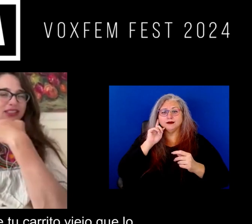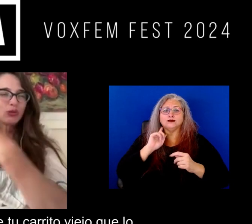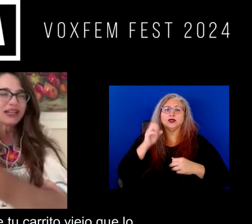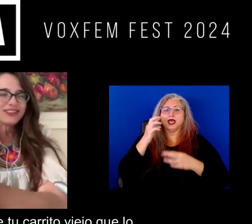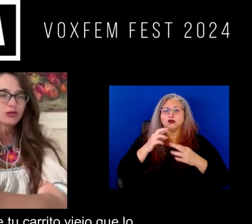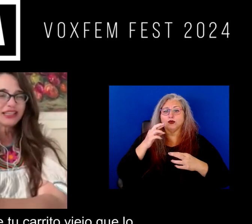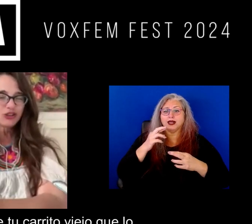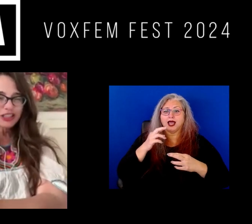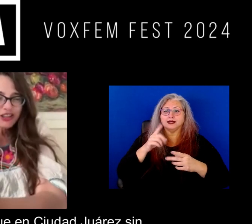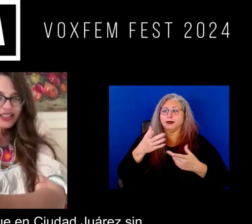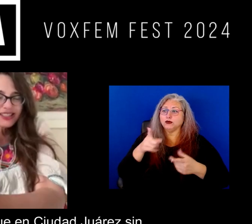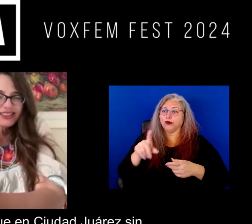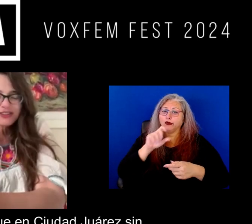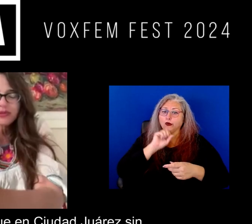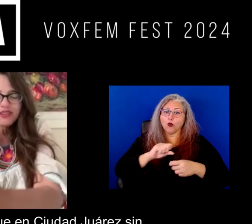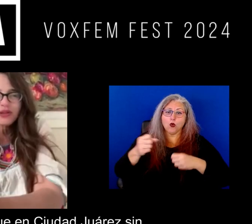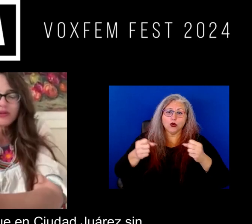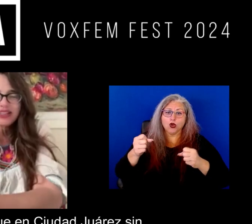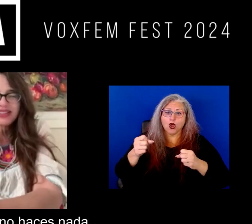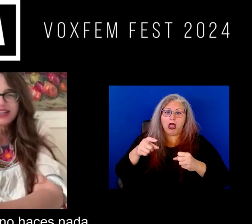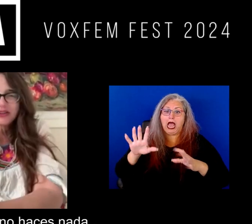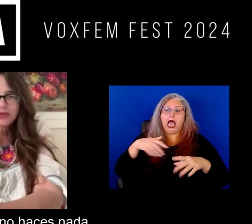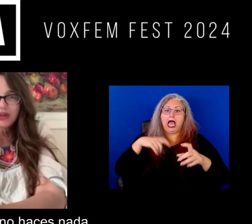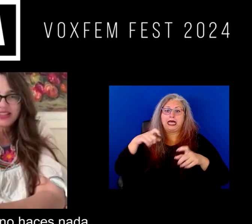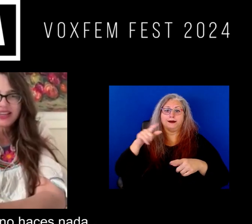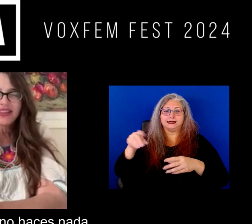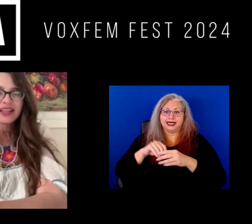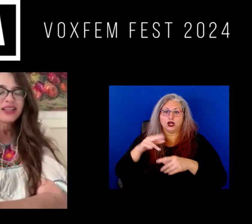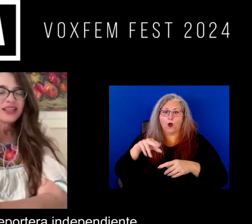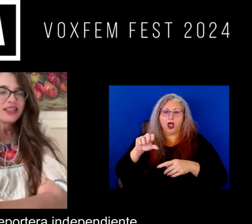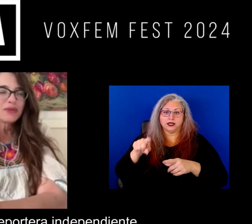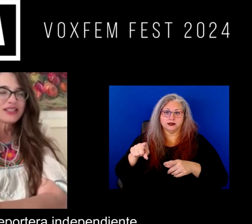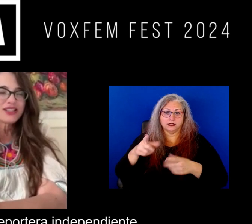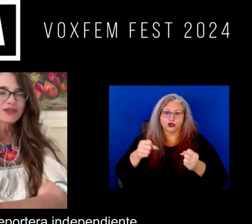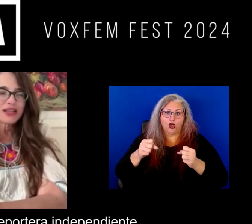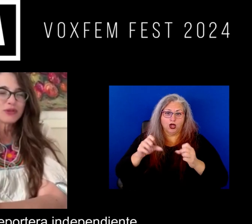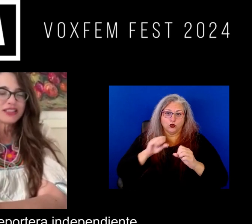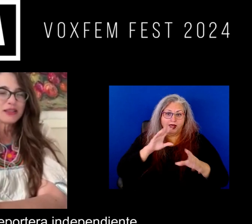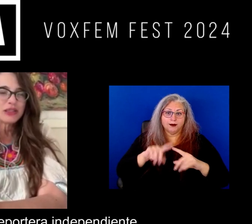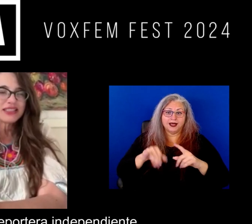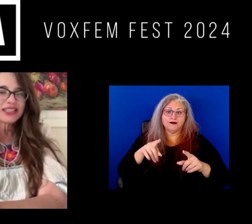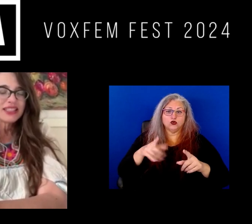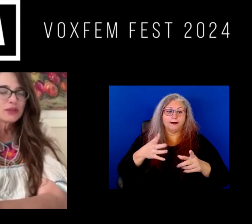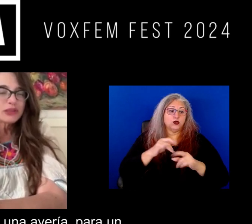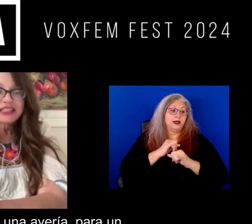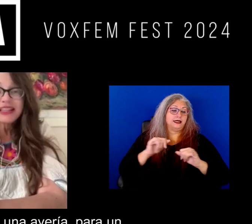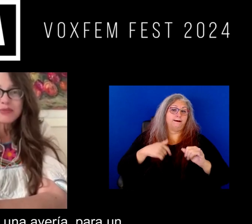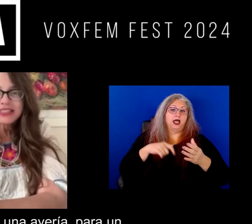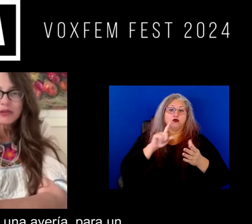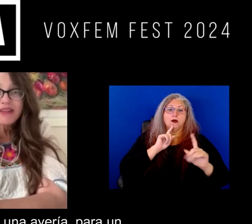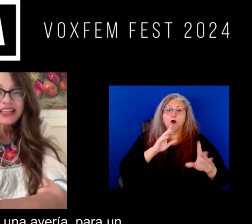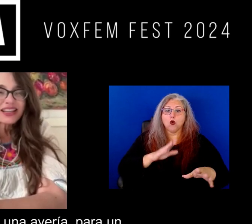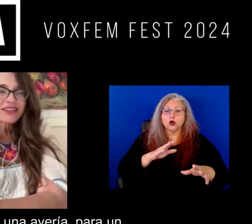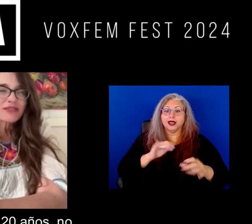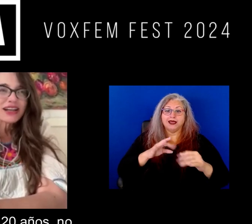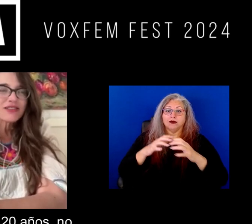de repente tu carrito viejo que lo necesitas ¿no? porque en Ciudad Juárez sin carro pues no haces nada y más si eres una reportera independiente y tiene de repente